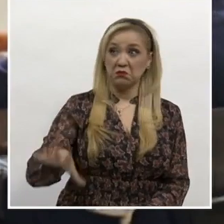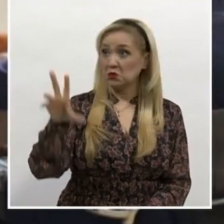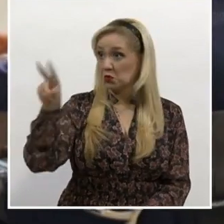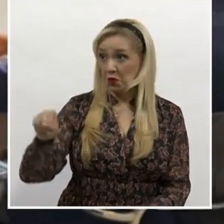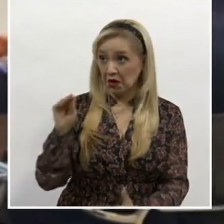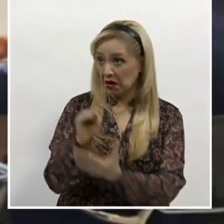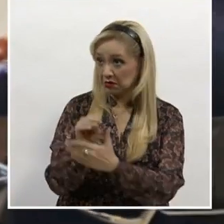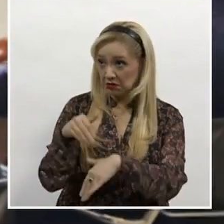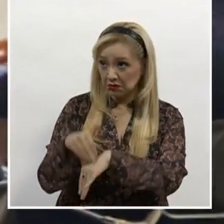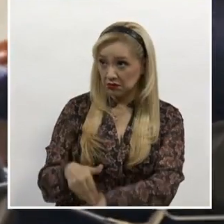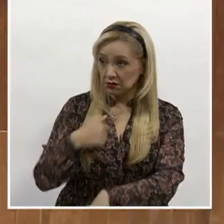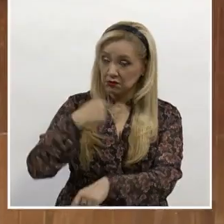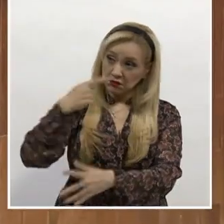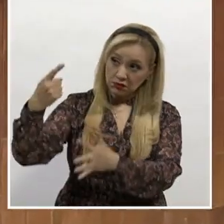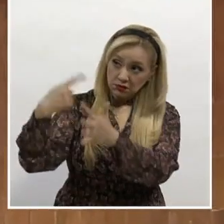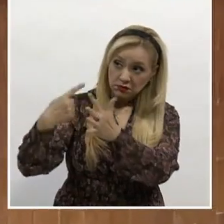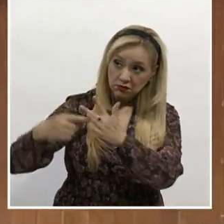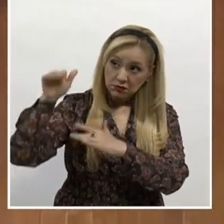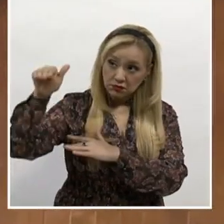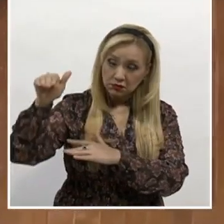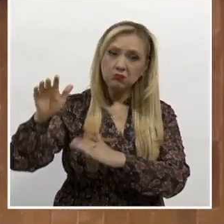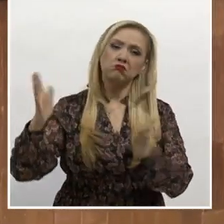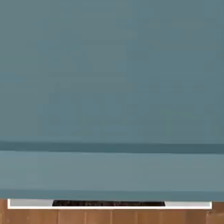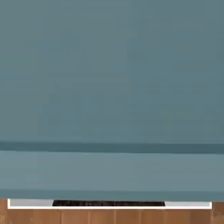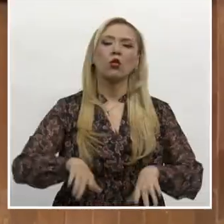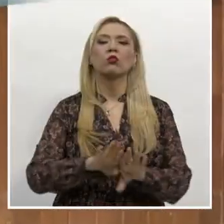y la resolución de la Sala Especializada.